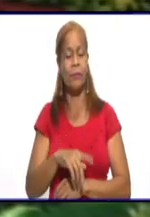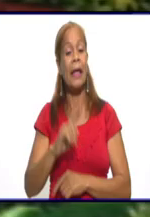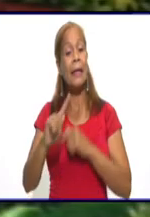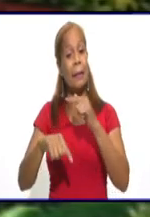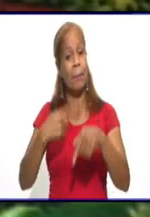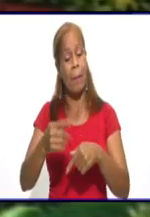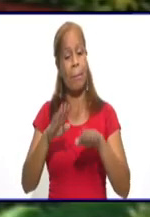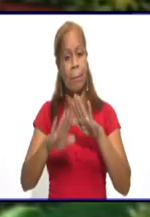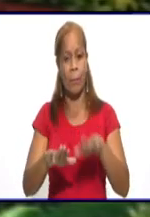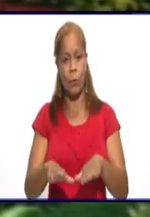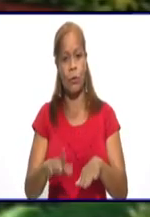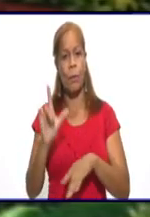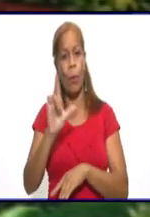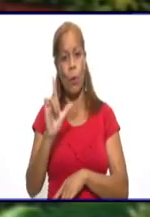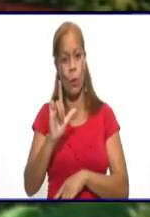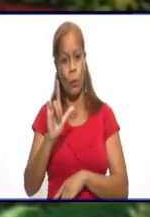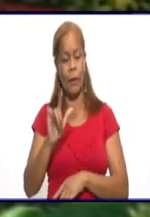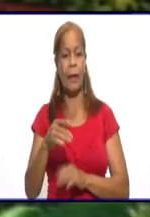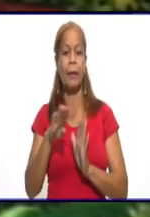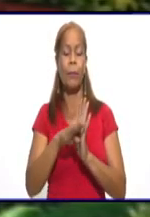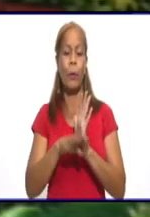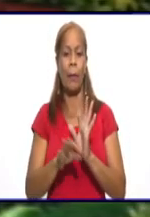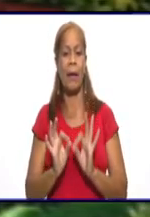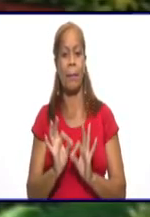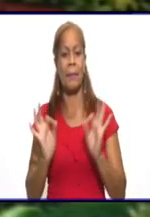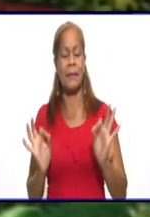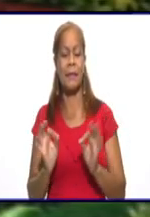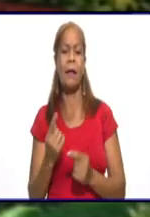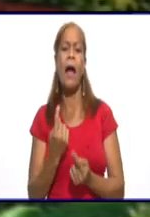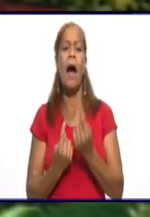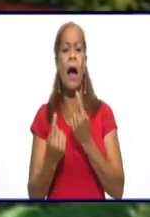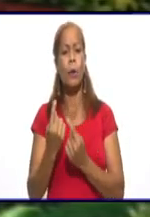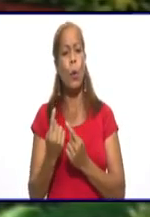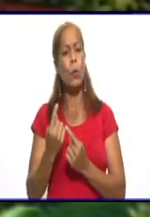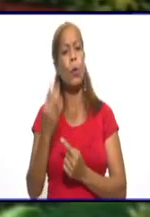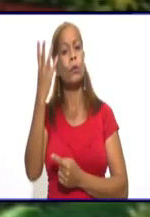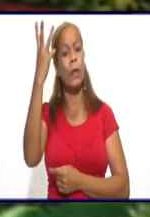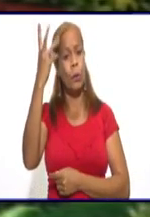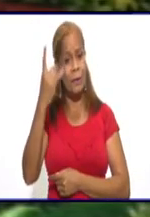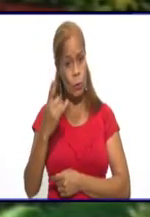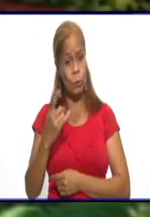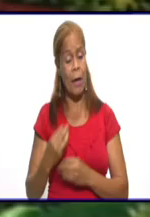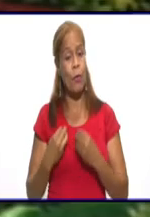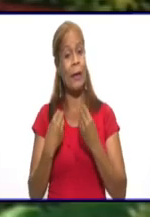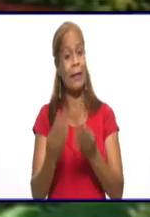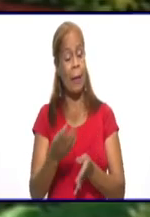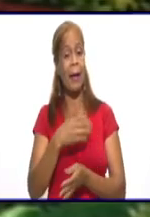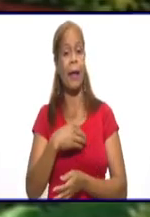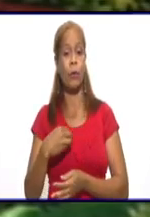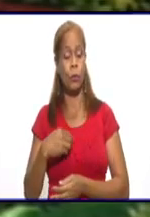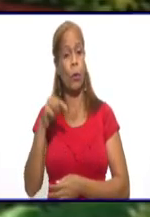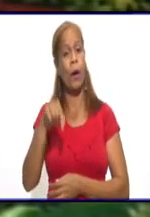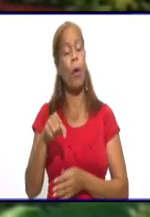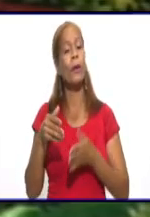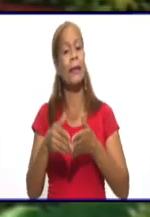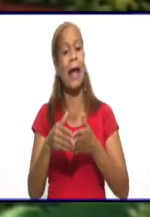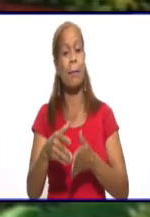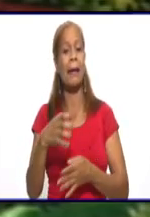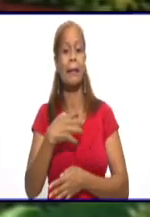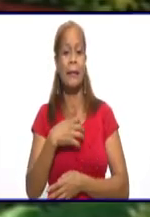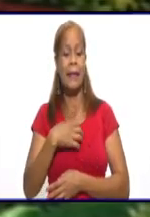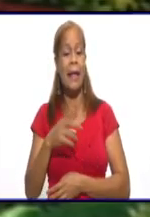lunes en nuestro panel informativo. Algunos de los datos que ofrecía la doctora Hoy Granma registra